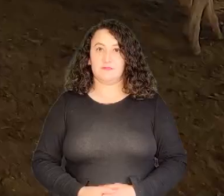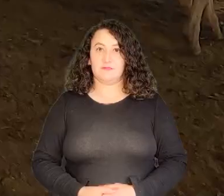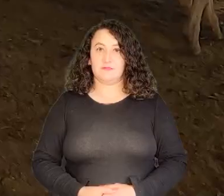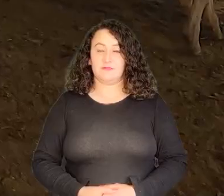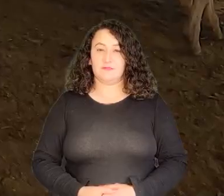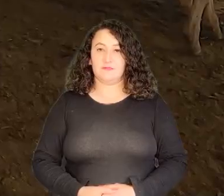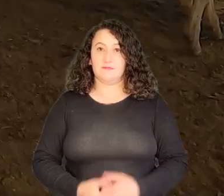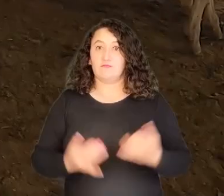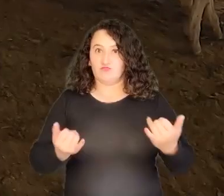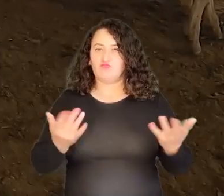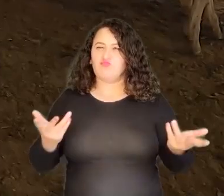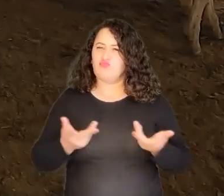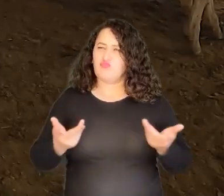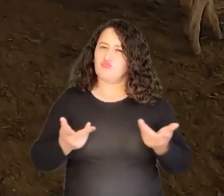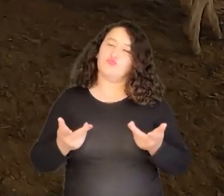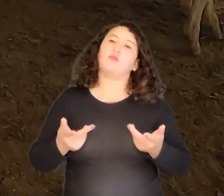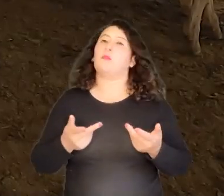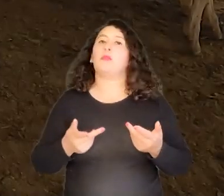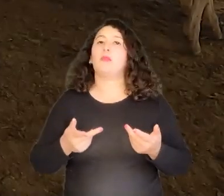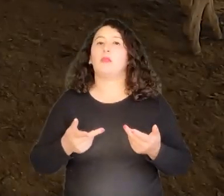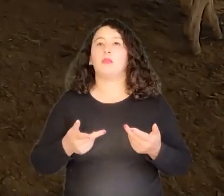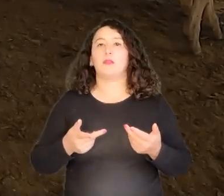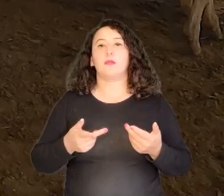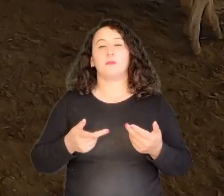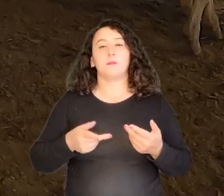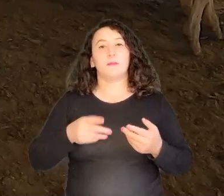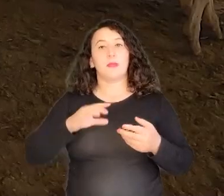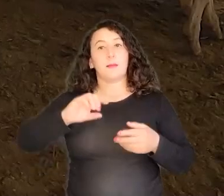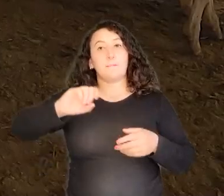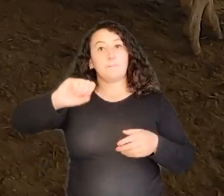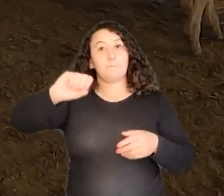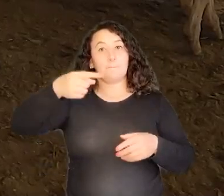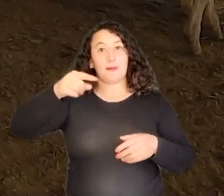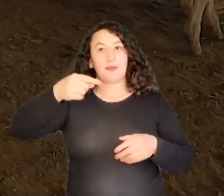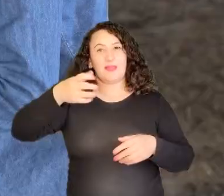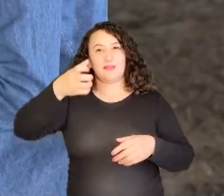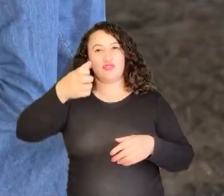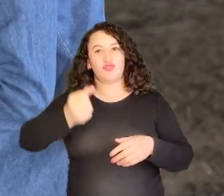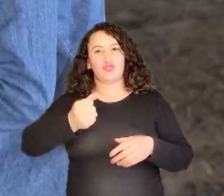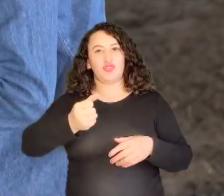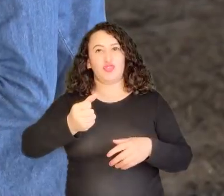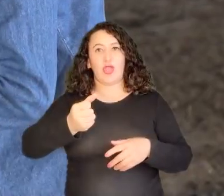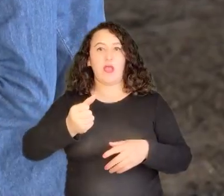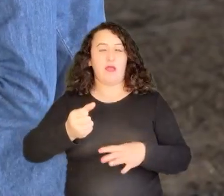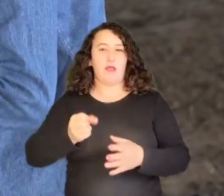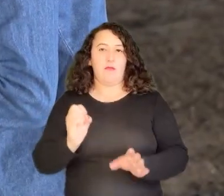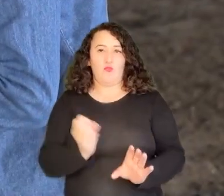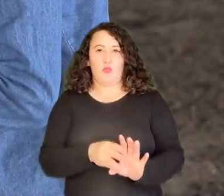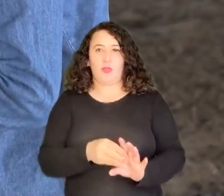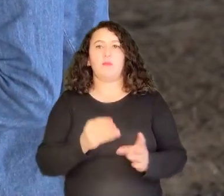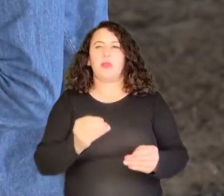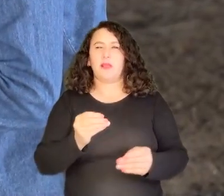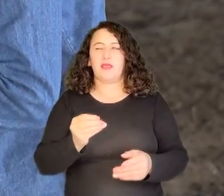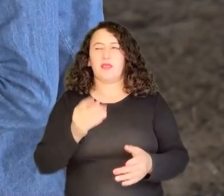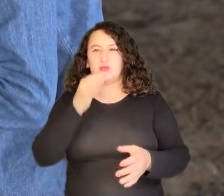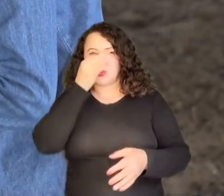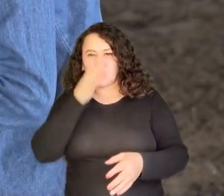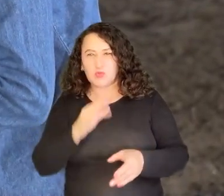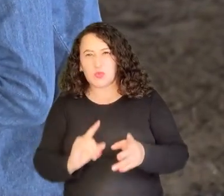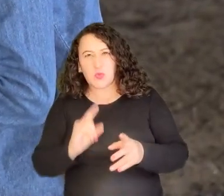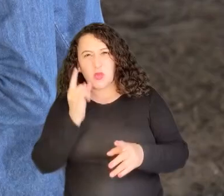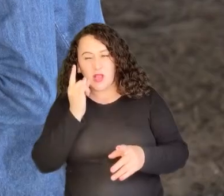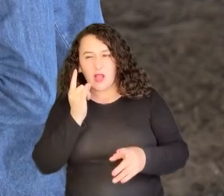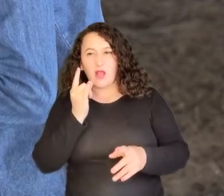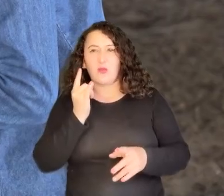Ahora pasamos al despunte, que es desechar el primer chorrito de leche para que no vaya contaminado con